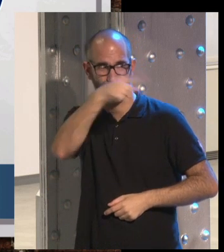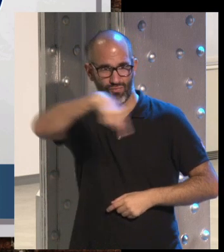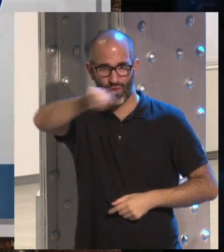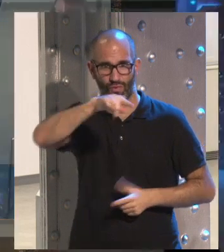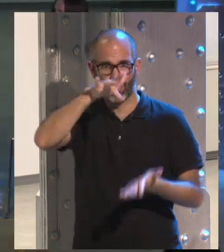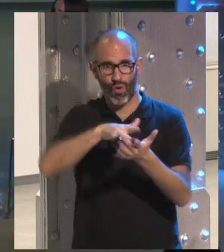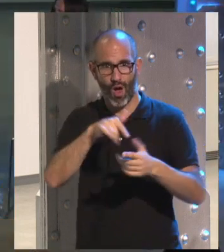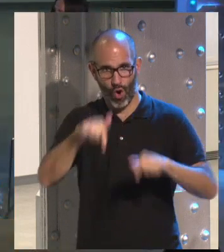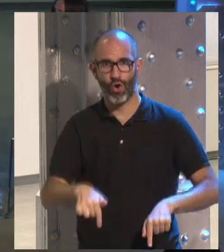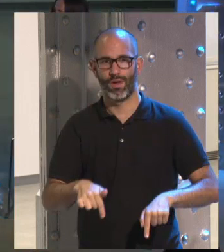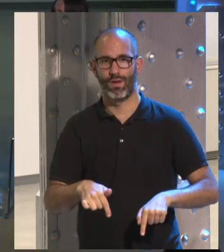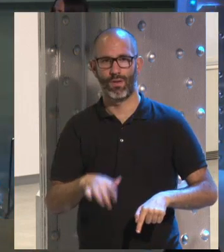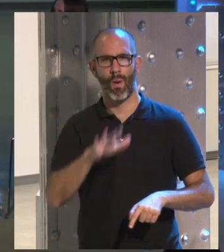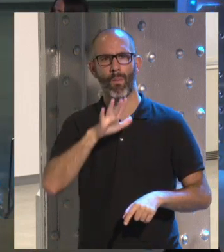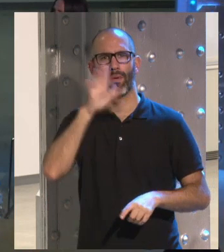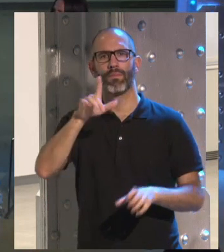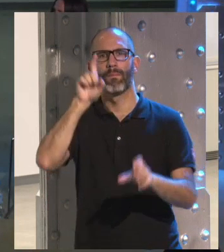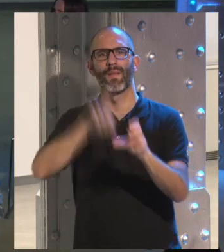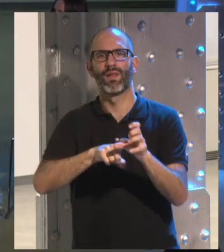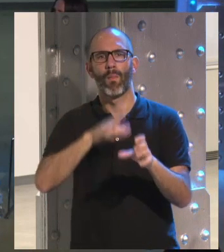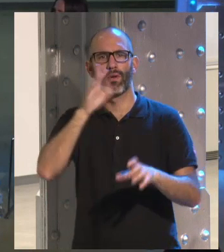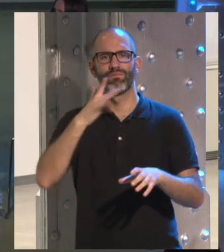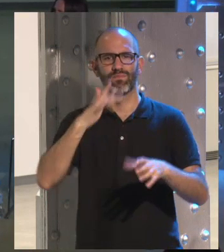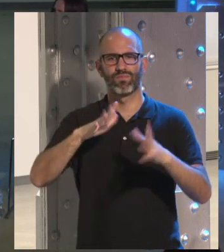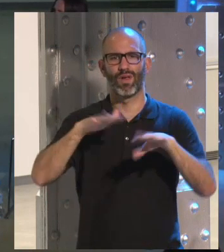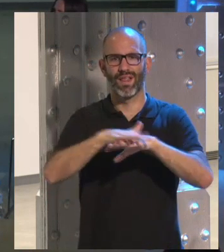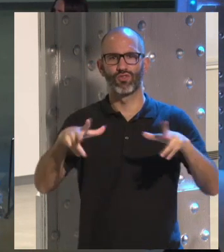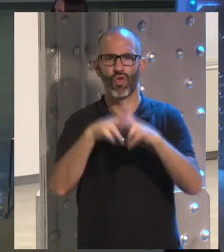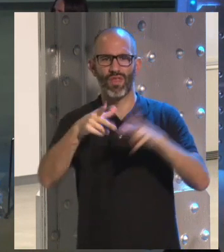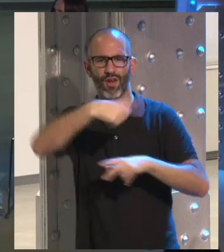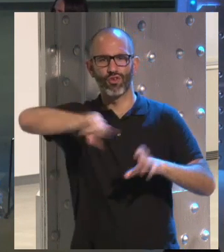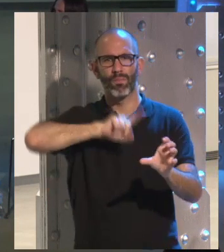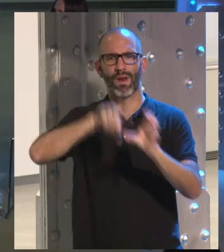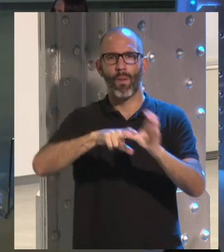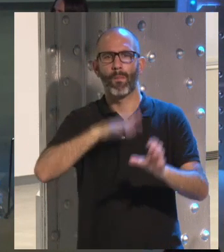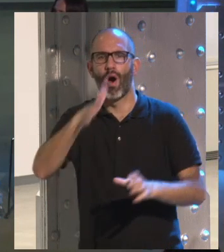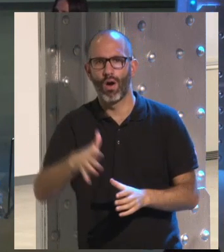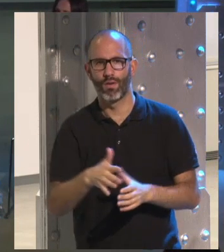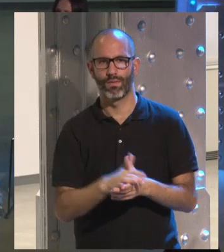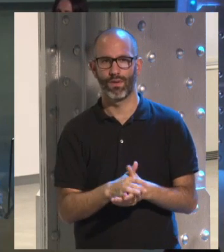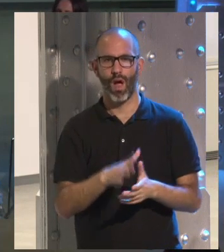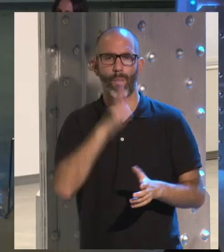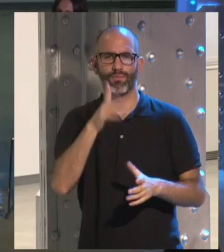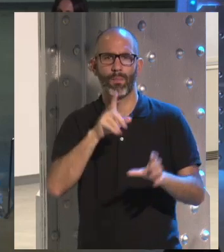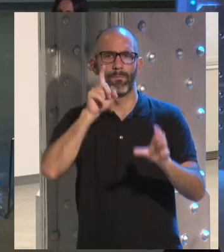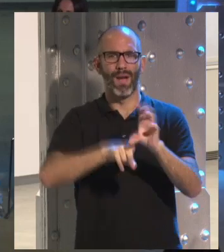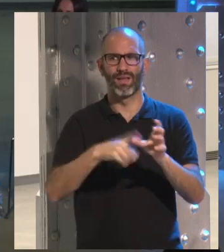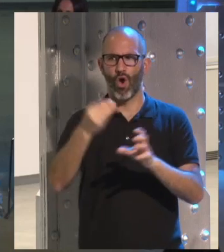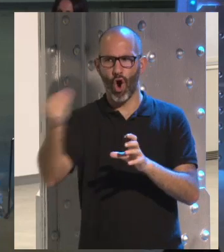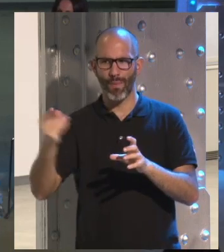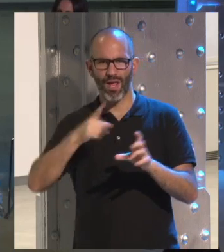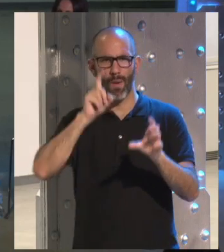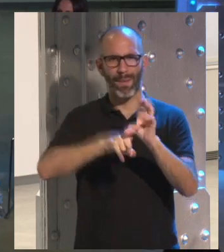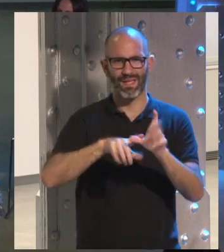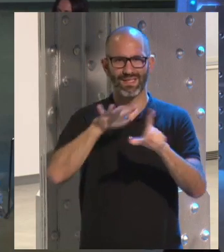Bueno, ¿por qué se participa en un acto digitalmente? ¿Por qué se participa en las redes? ¿Por qué participan los jóvenes